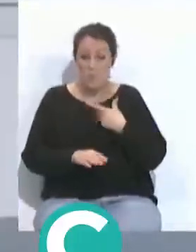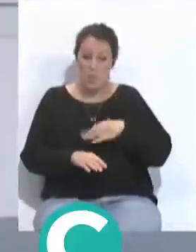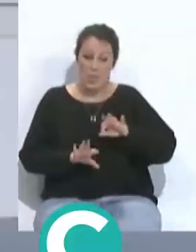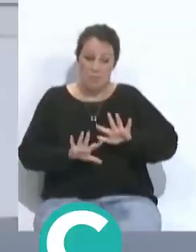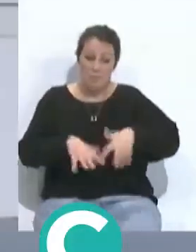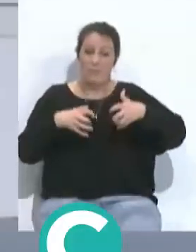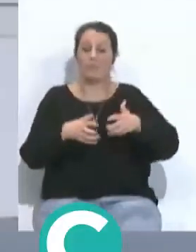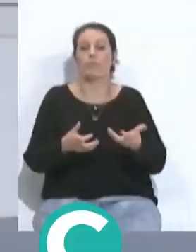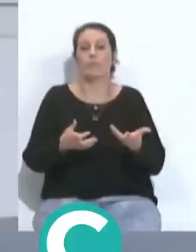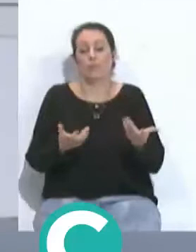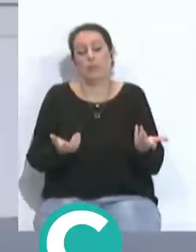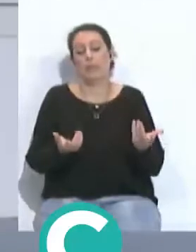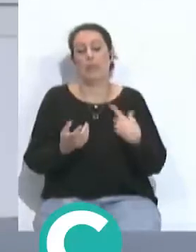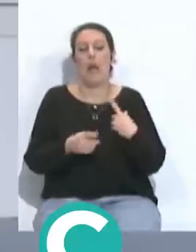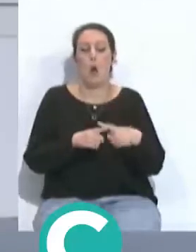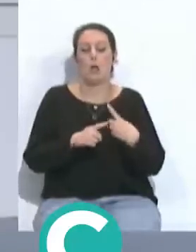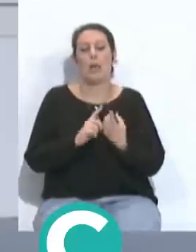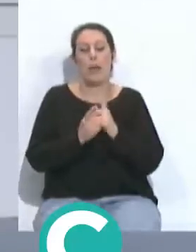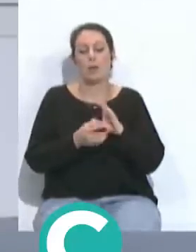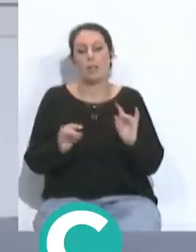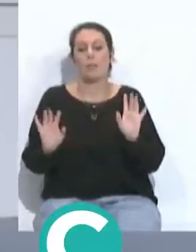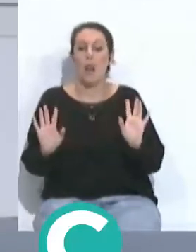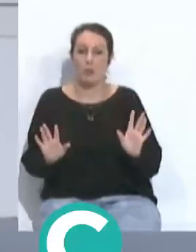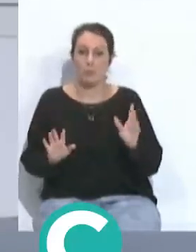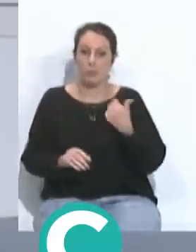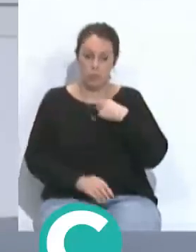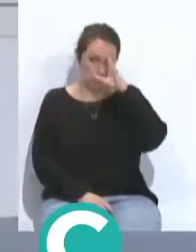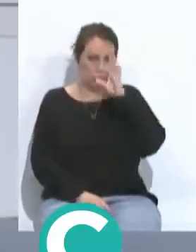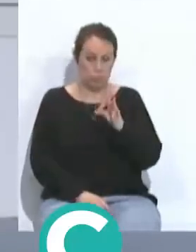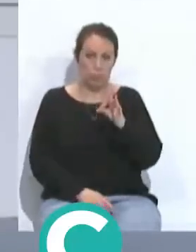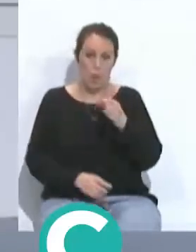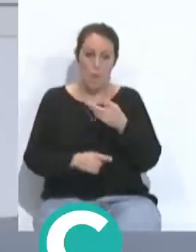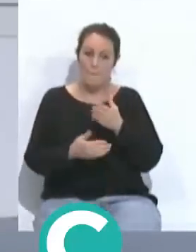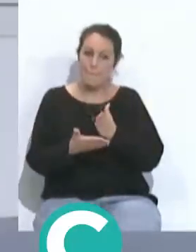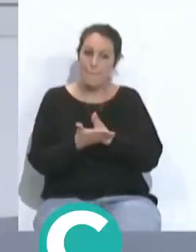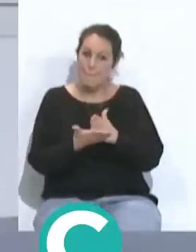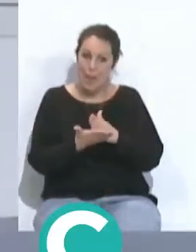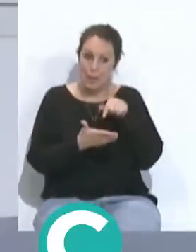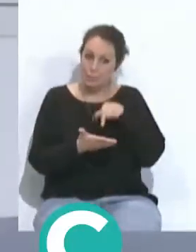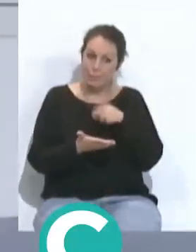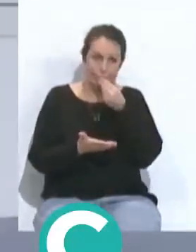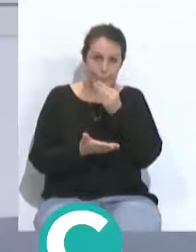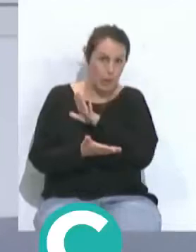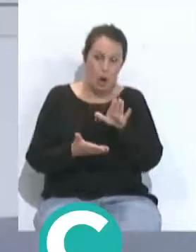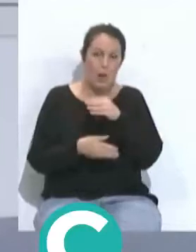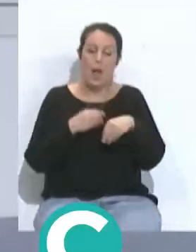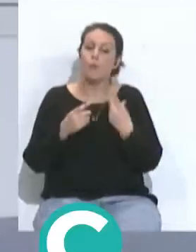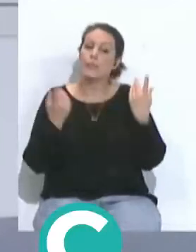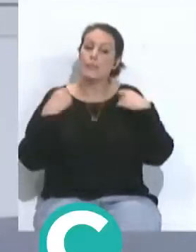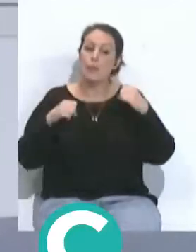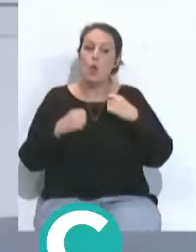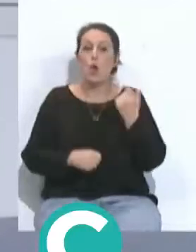Por eso digo que ahora han cambiado muchísimo las cosas. Pero yo creo que en el término medio está la virtud, que tú hagas un